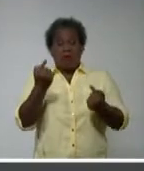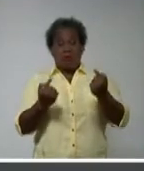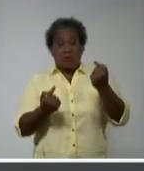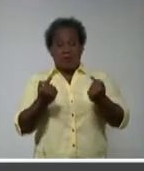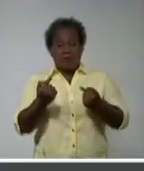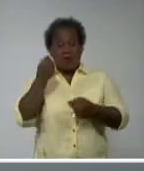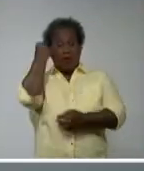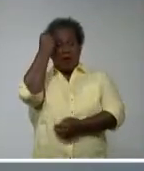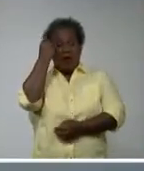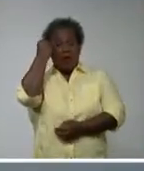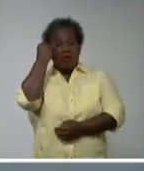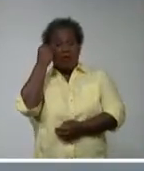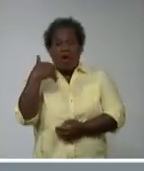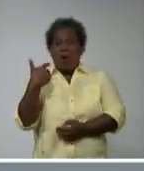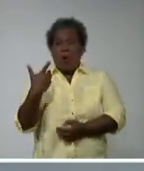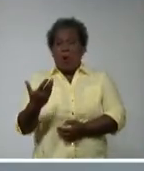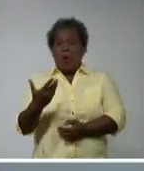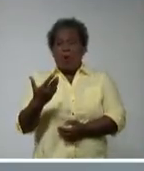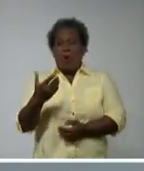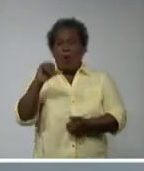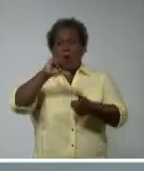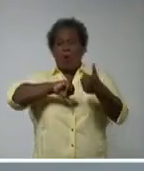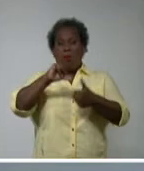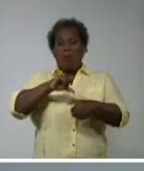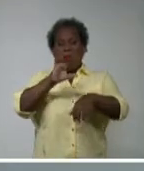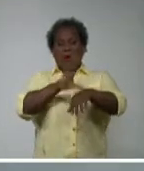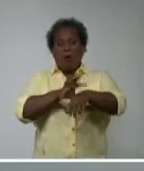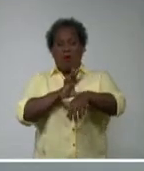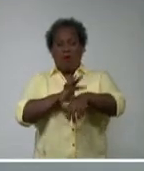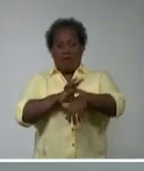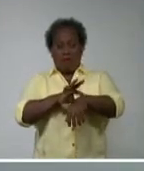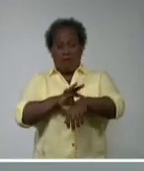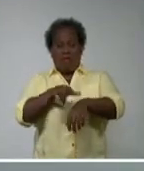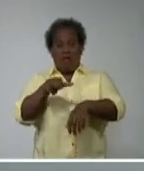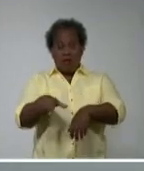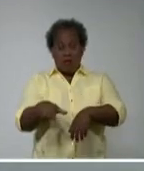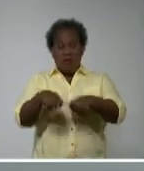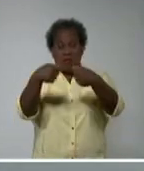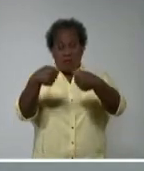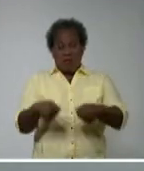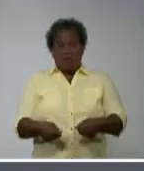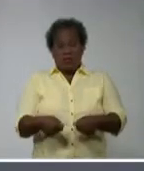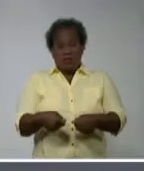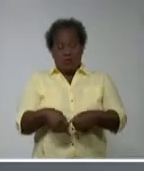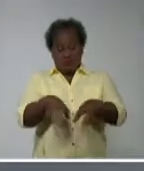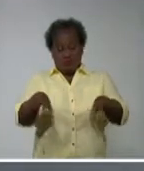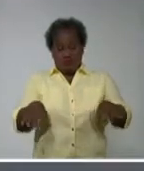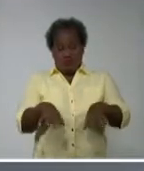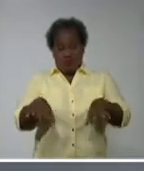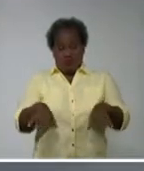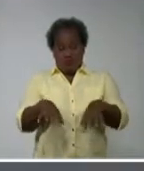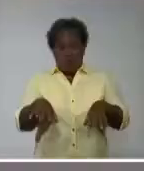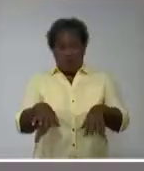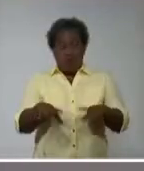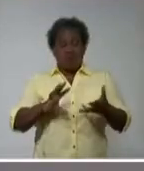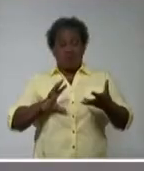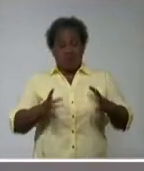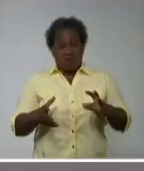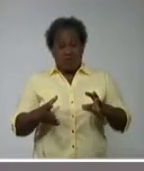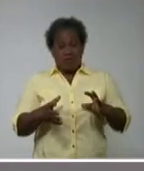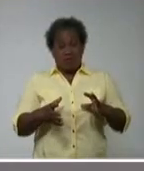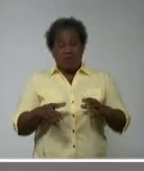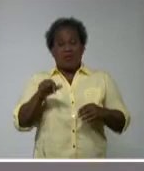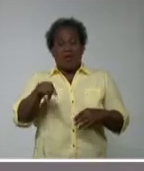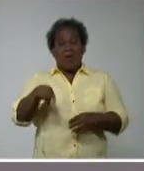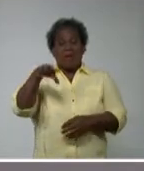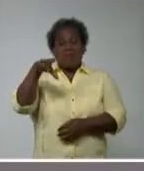comportamiento de la enfermedad y en consecuencia adoptar decisiones en tiempos donde la situación sanitaria del territorio es bien compleja. Desde